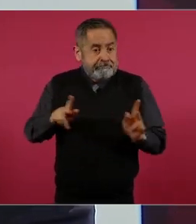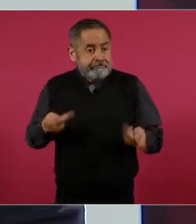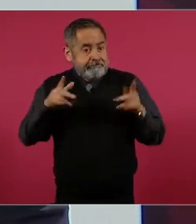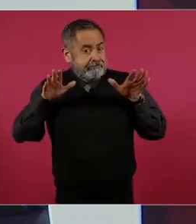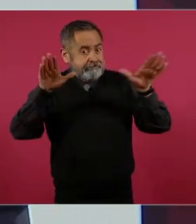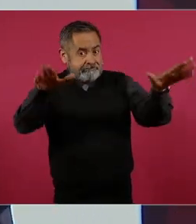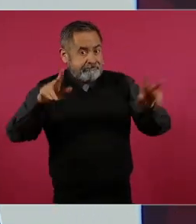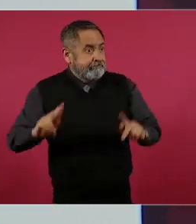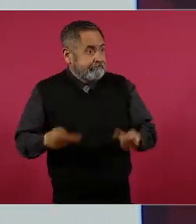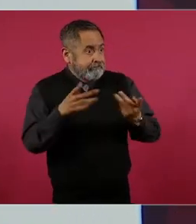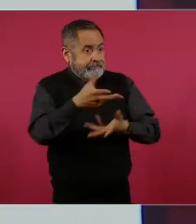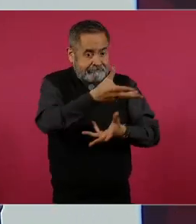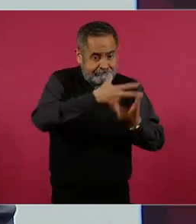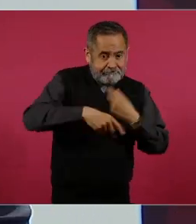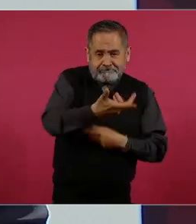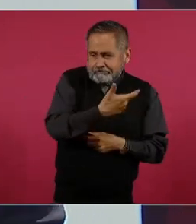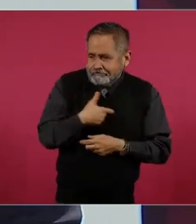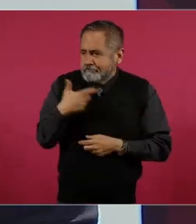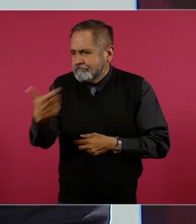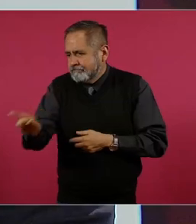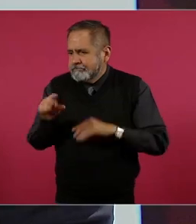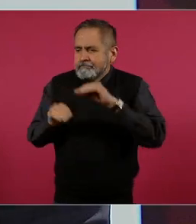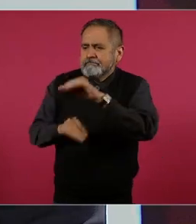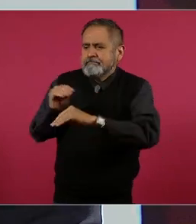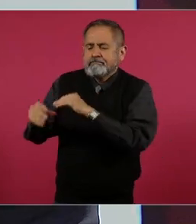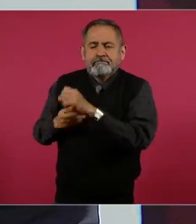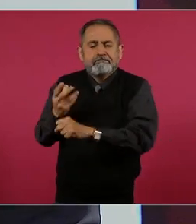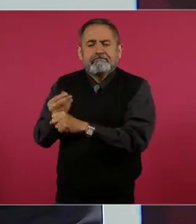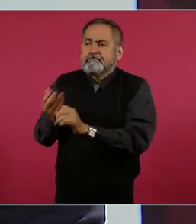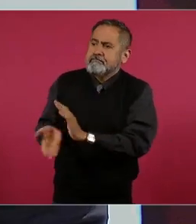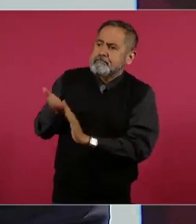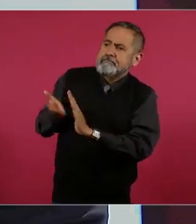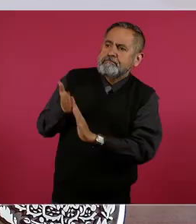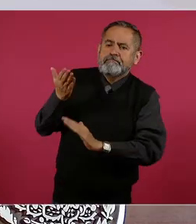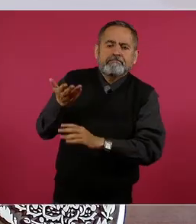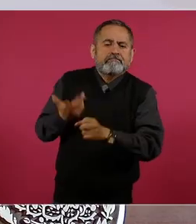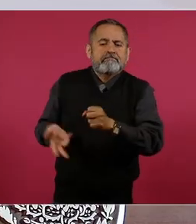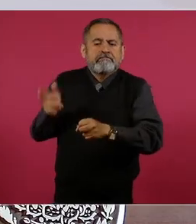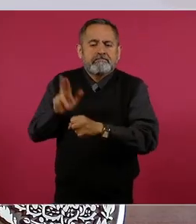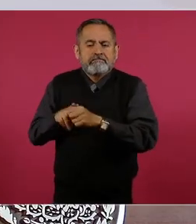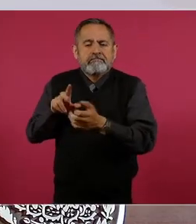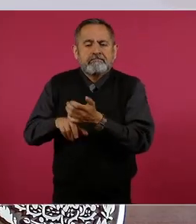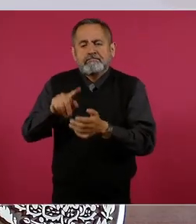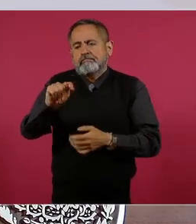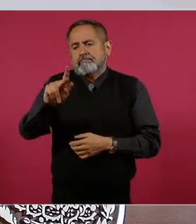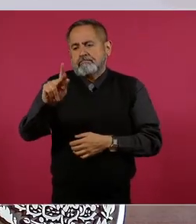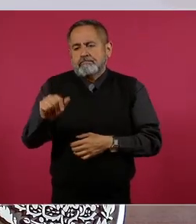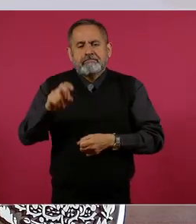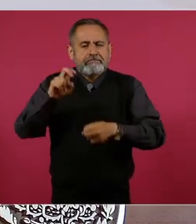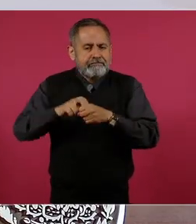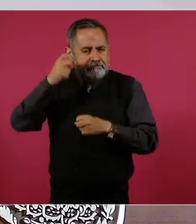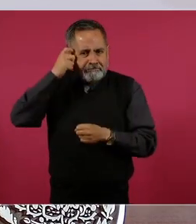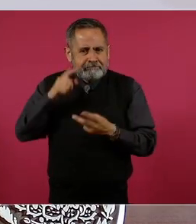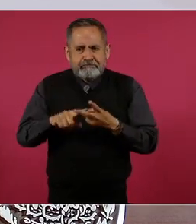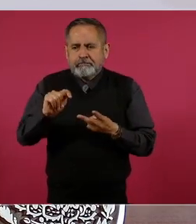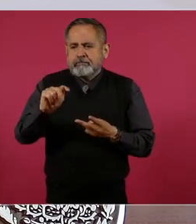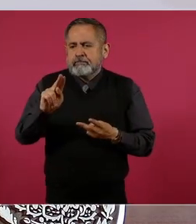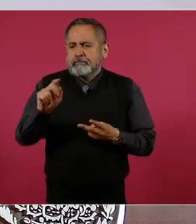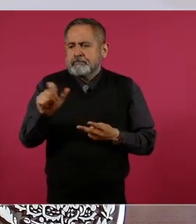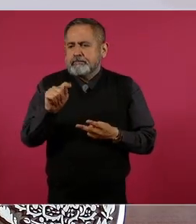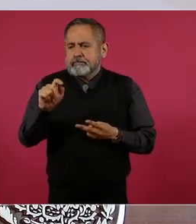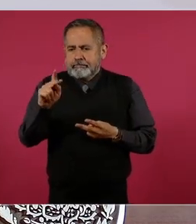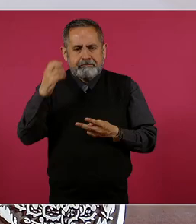presidencial se están llevando a cabo la construcción del hospital de Tlapa en Guerrero y de Tuxtepec en Oaxaca.